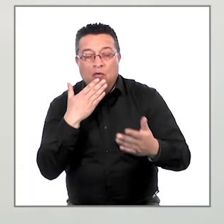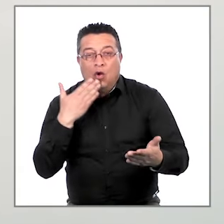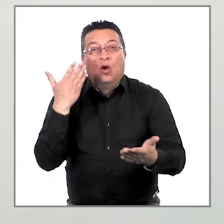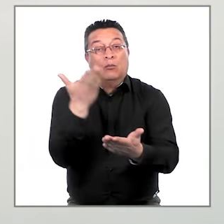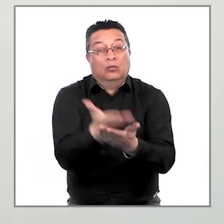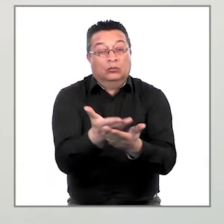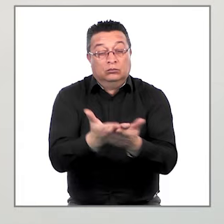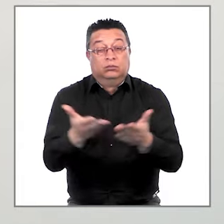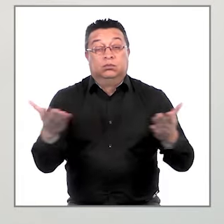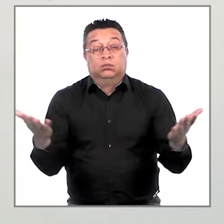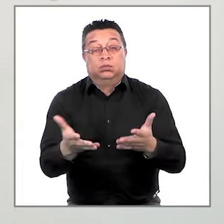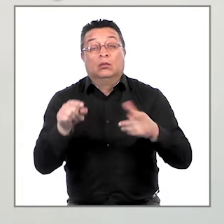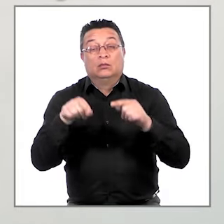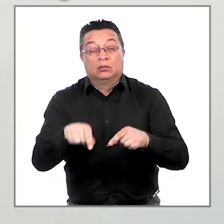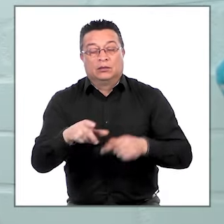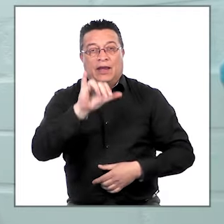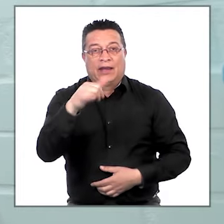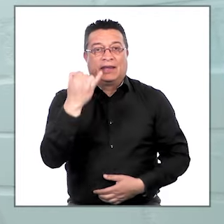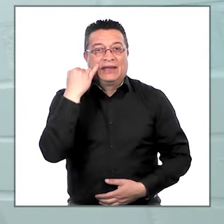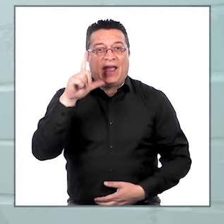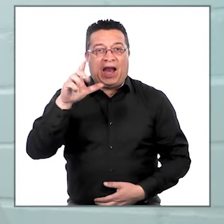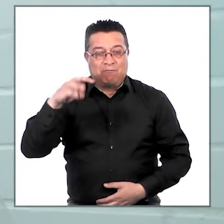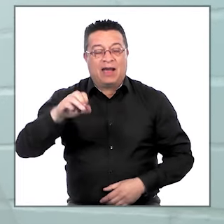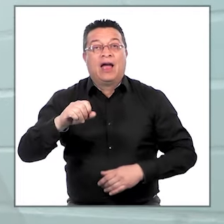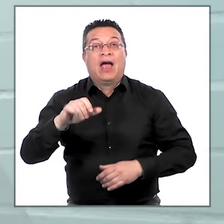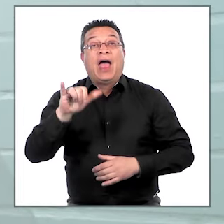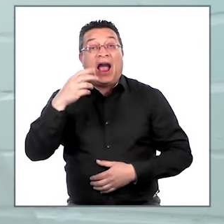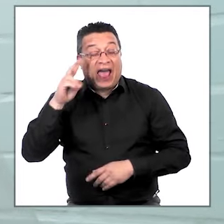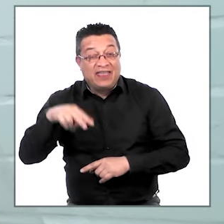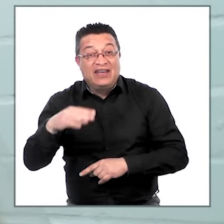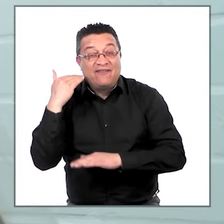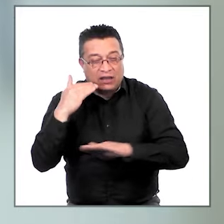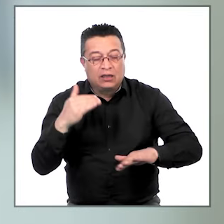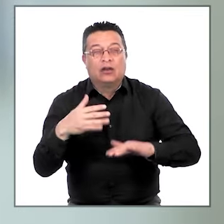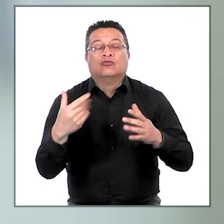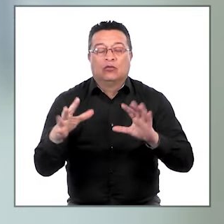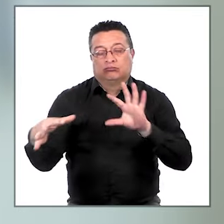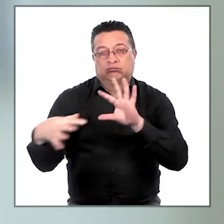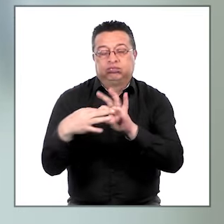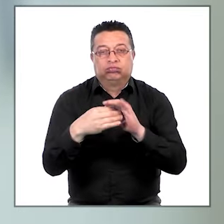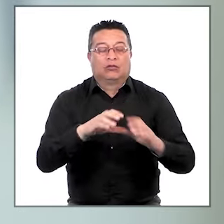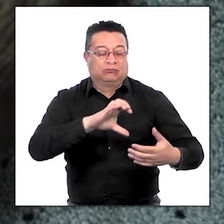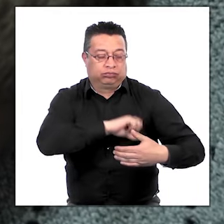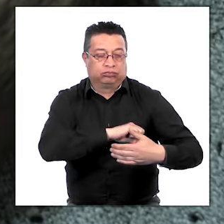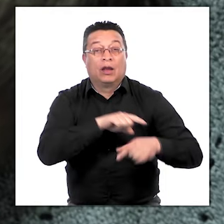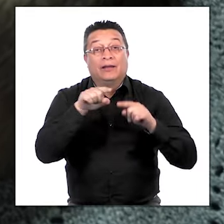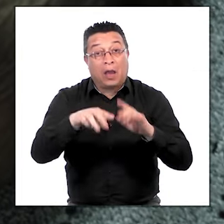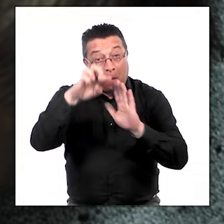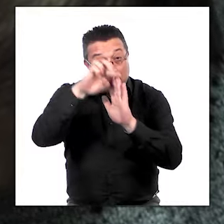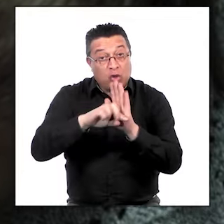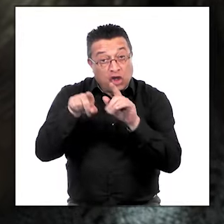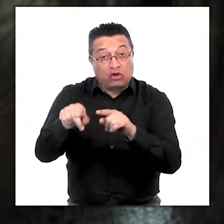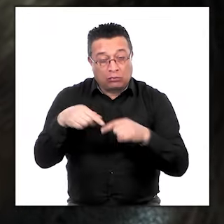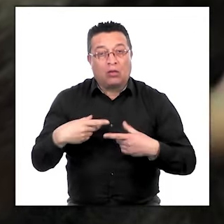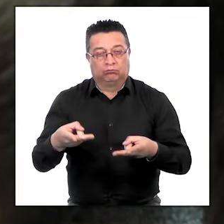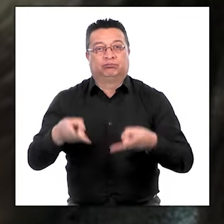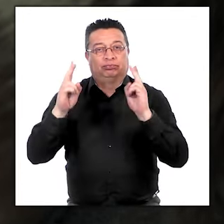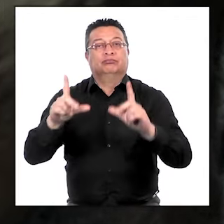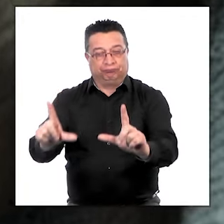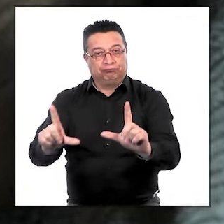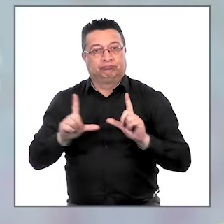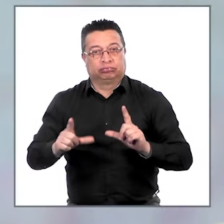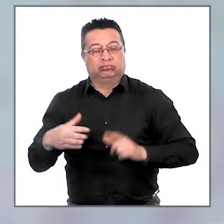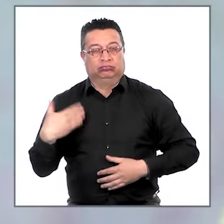postulado a la acreditación Gialma, Jardines Infantiles Amigos de la Lactancia Materna. El proyecto Gialma acredita que nosotros